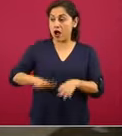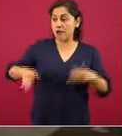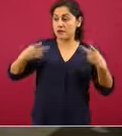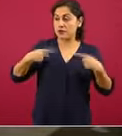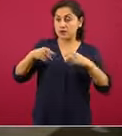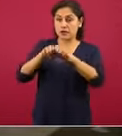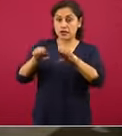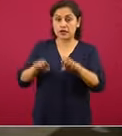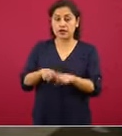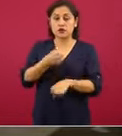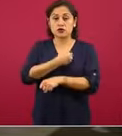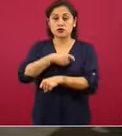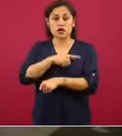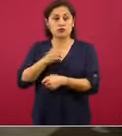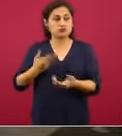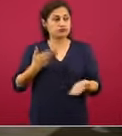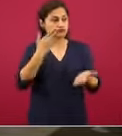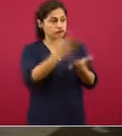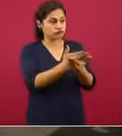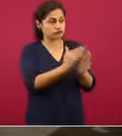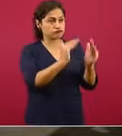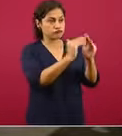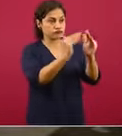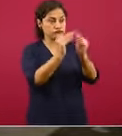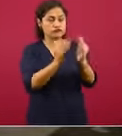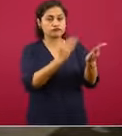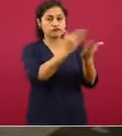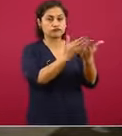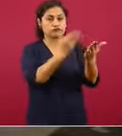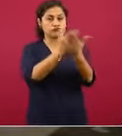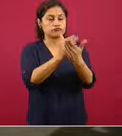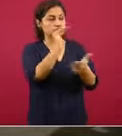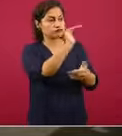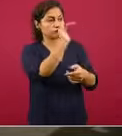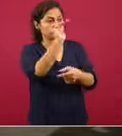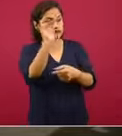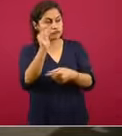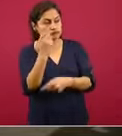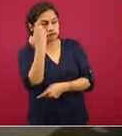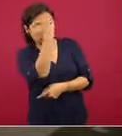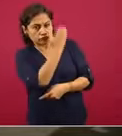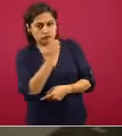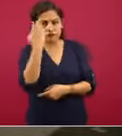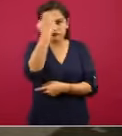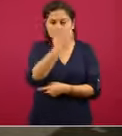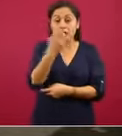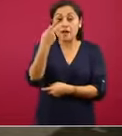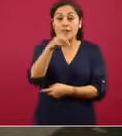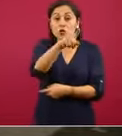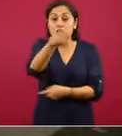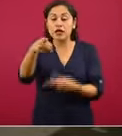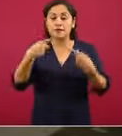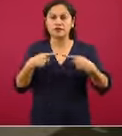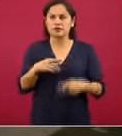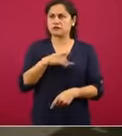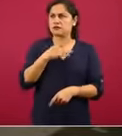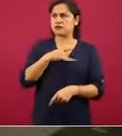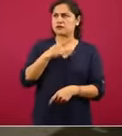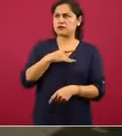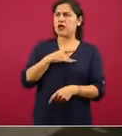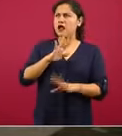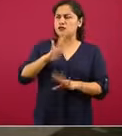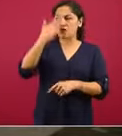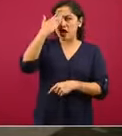que si tienen estos síntomas, baja de saturación, disnea, tienen que acudir de manera rápida. Y esto va a